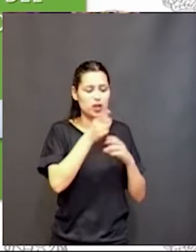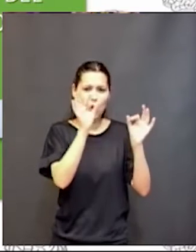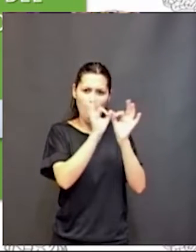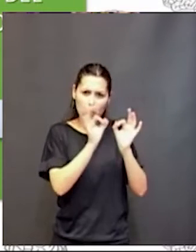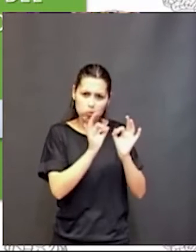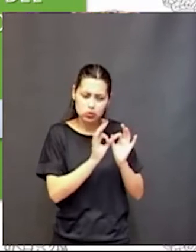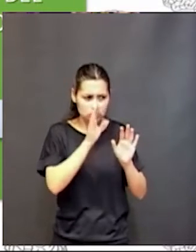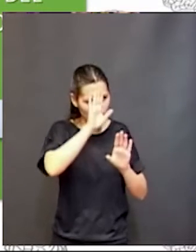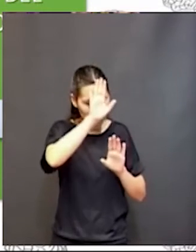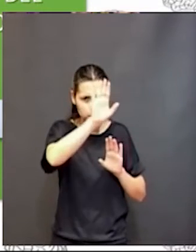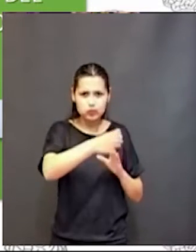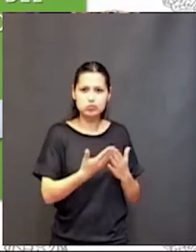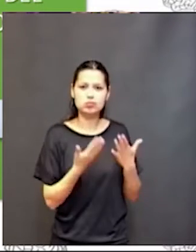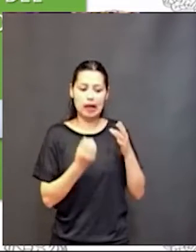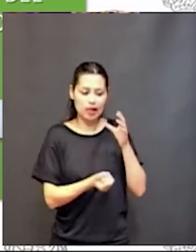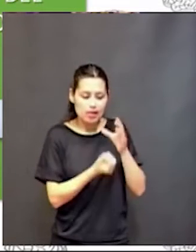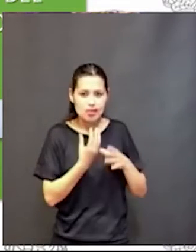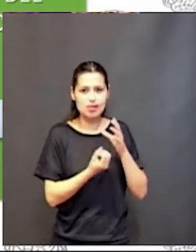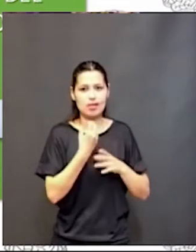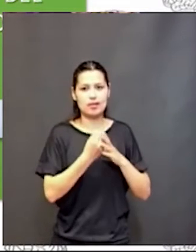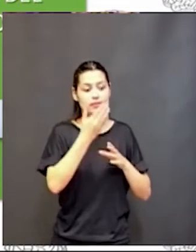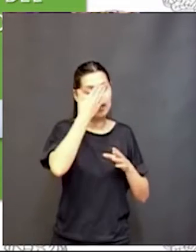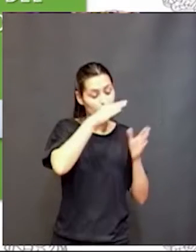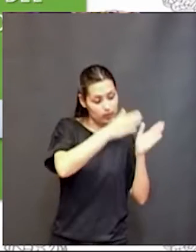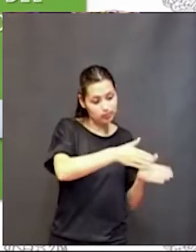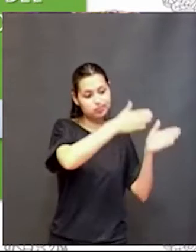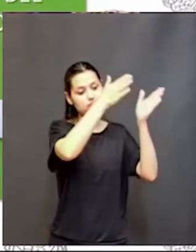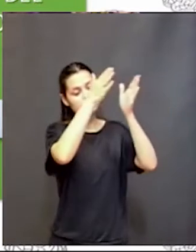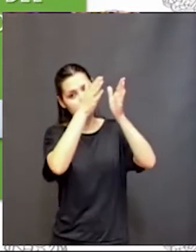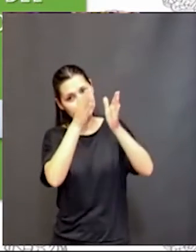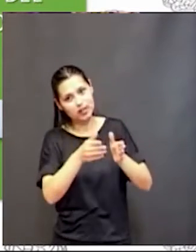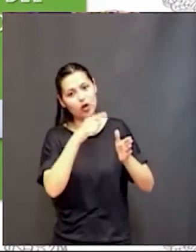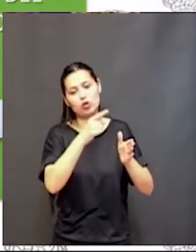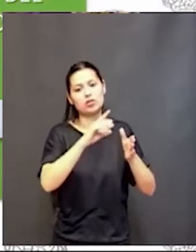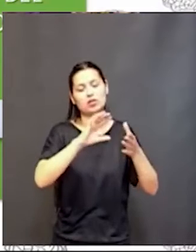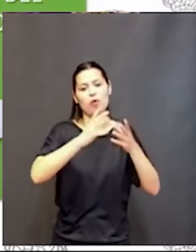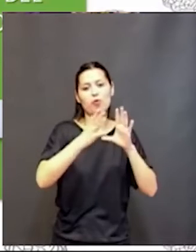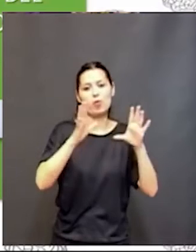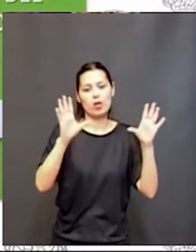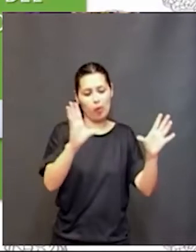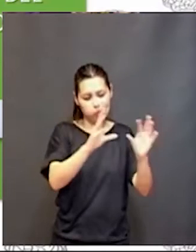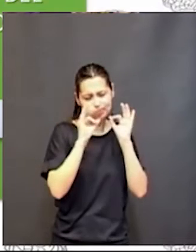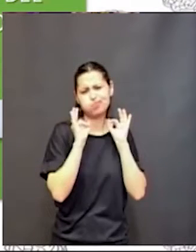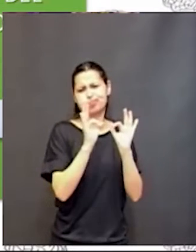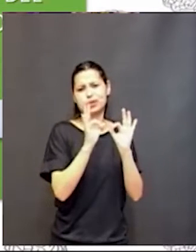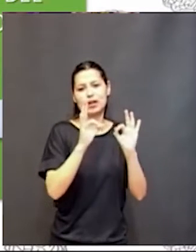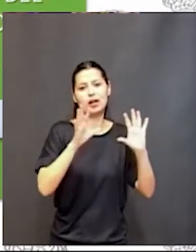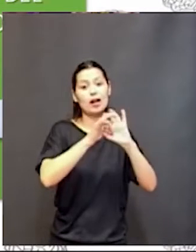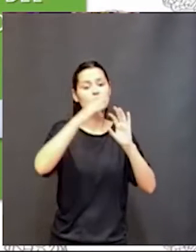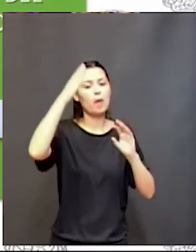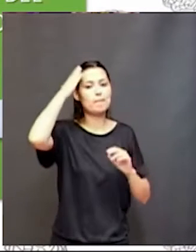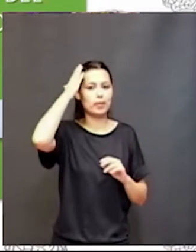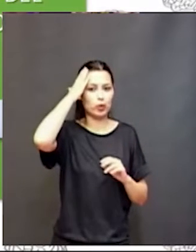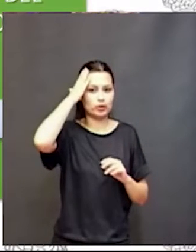para poder pasar a una etapa de consolidación que eso está vinculado directamente con la memoria y esa